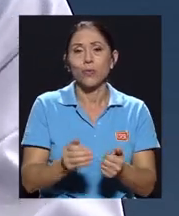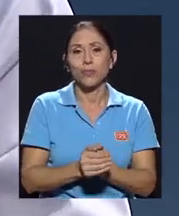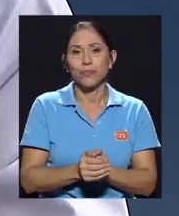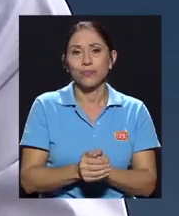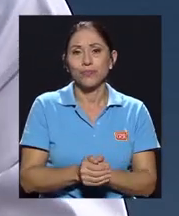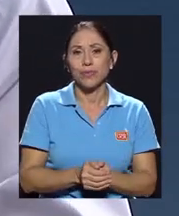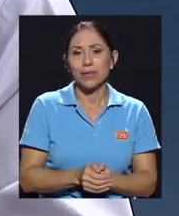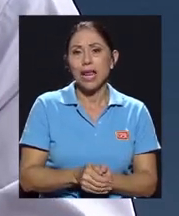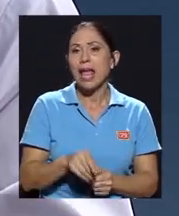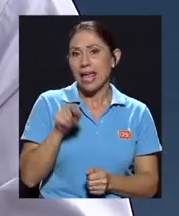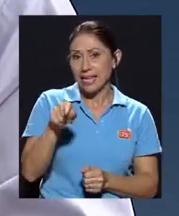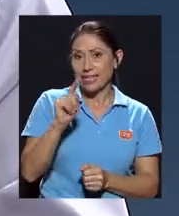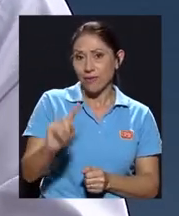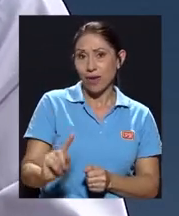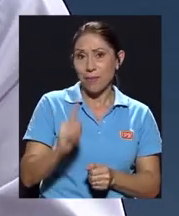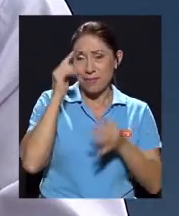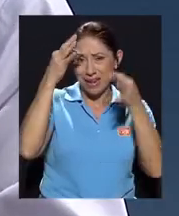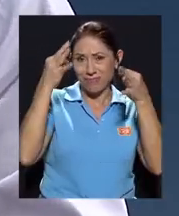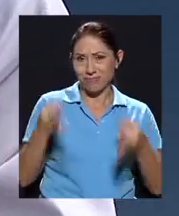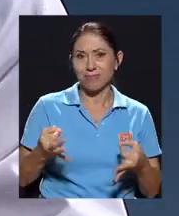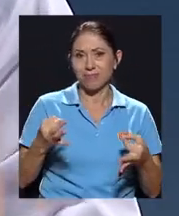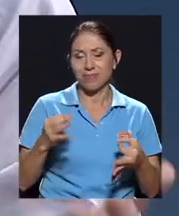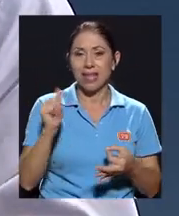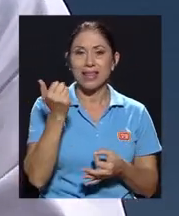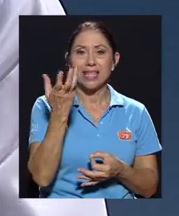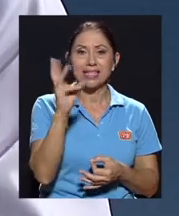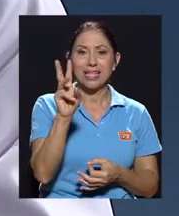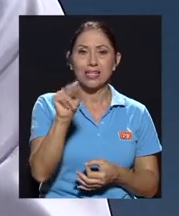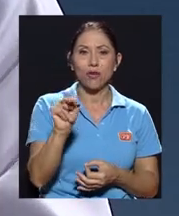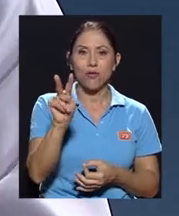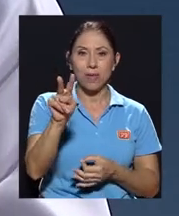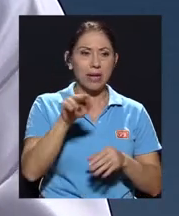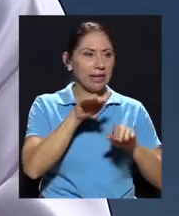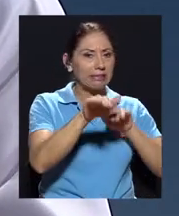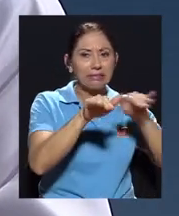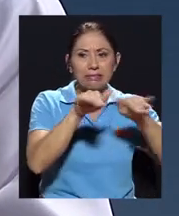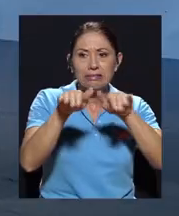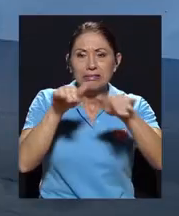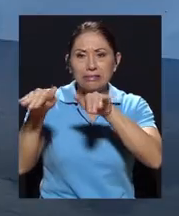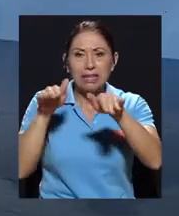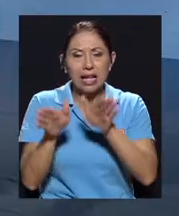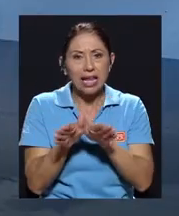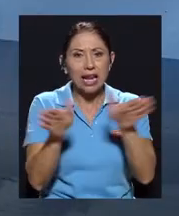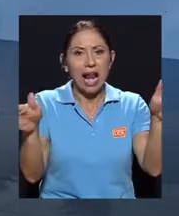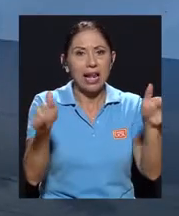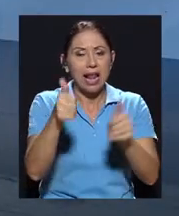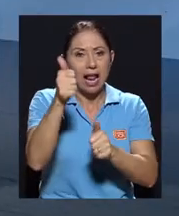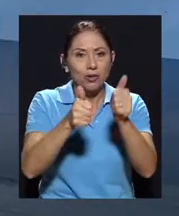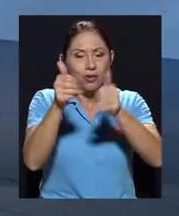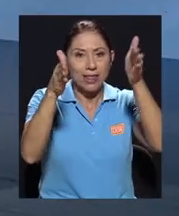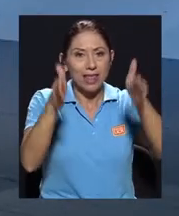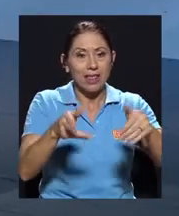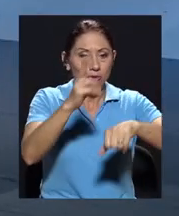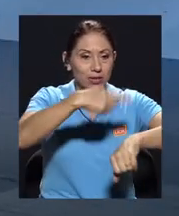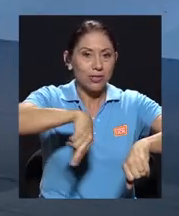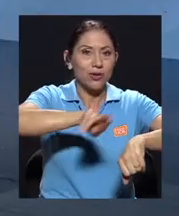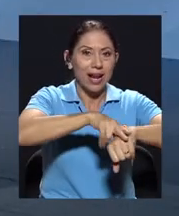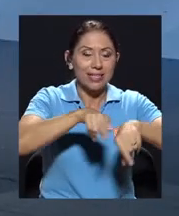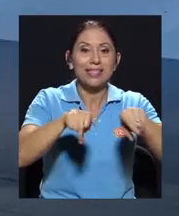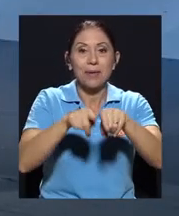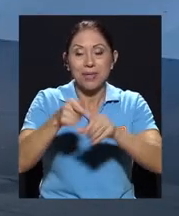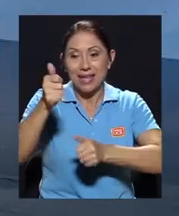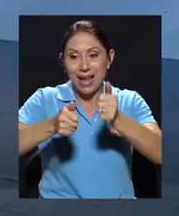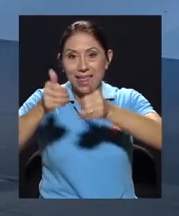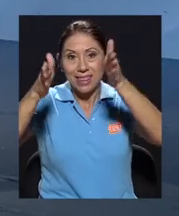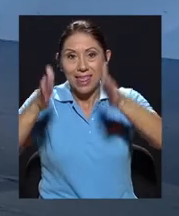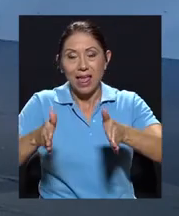determinación que se hizo 16 de noviembre, se hizo una convocatoria general a los candidatos nacionales como a los candidatos por las